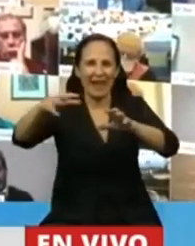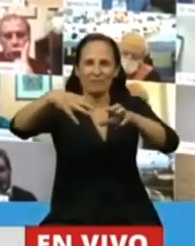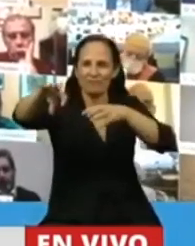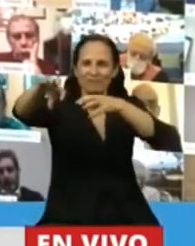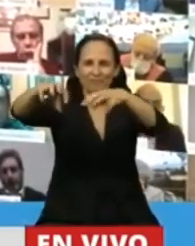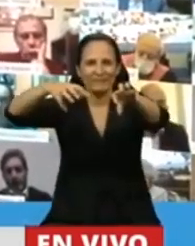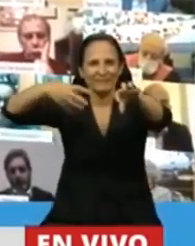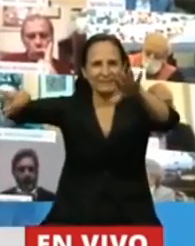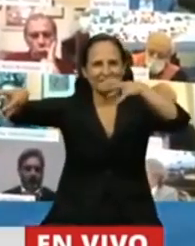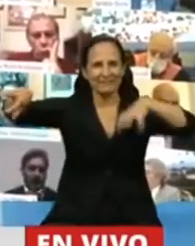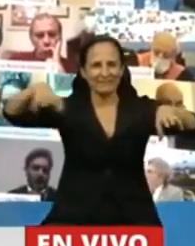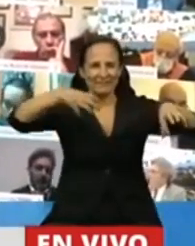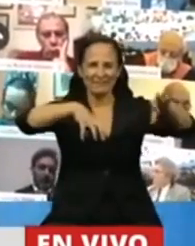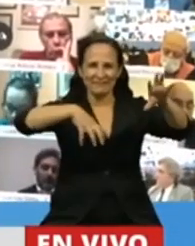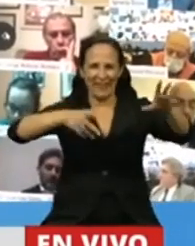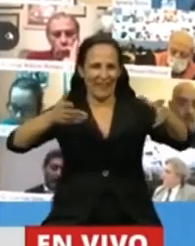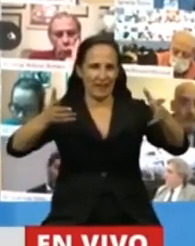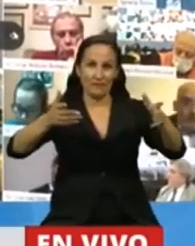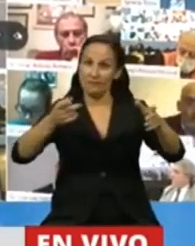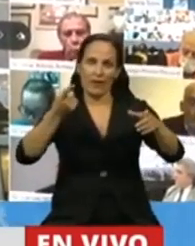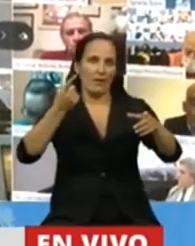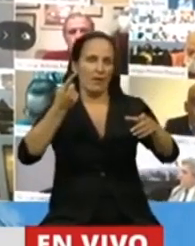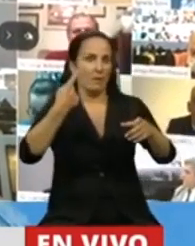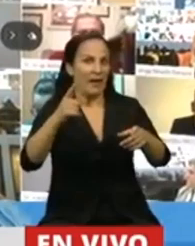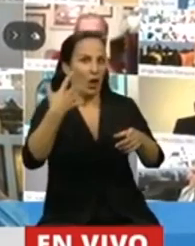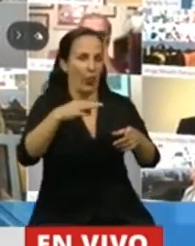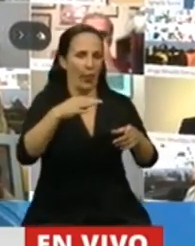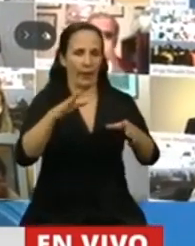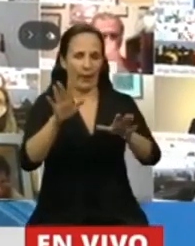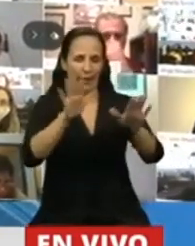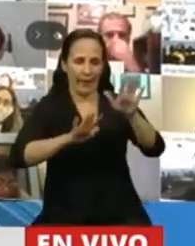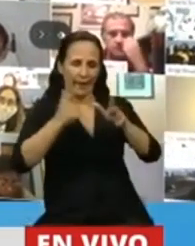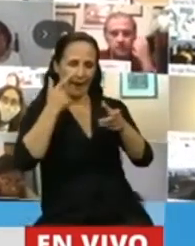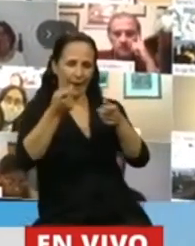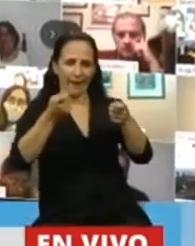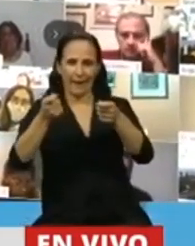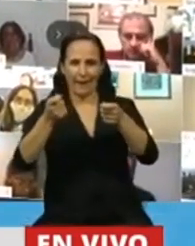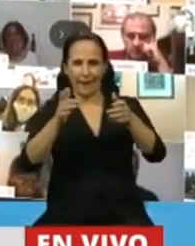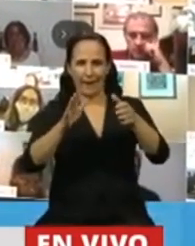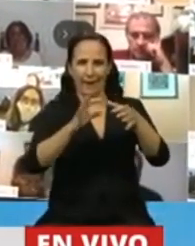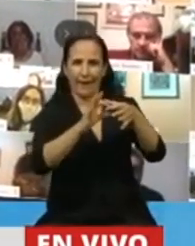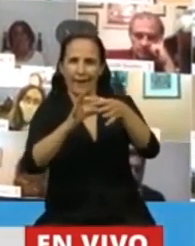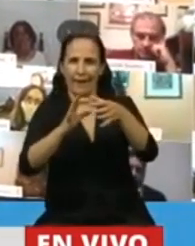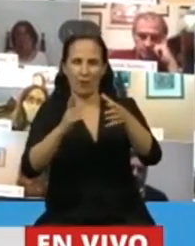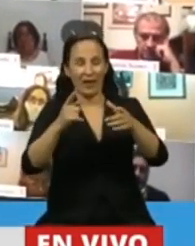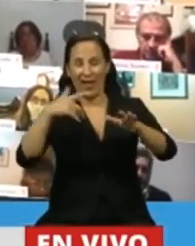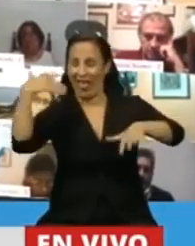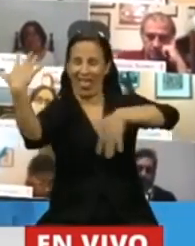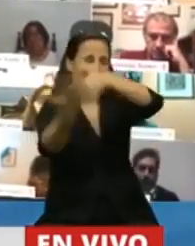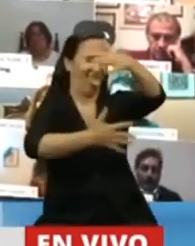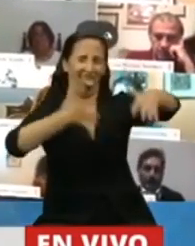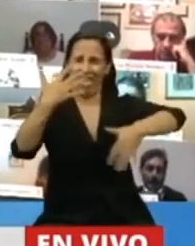centralizada, pero si no vamos manejando bien la válvula, corremos el riesgo de salir en forma de anarquía